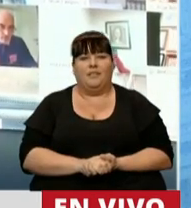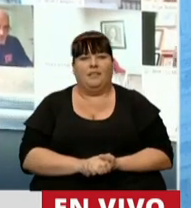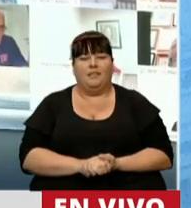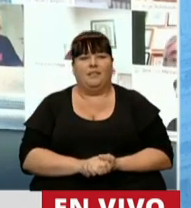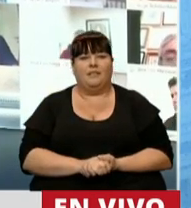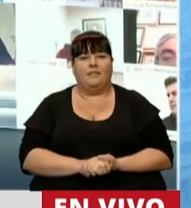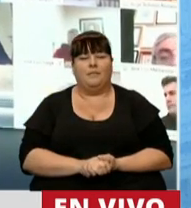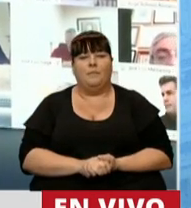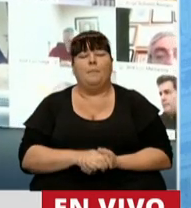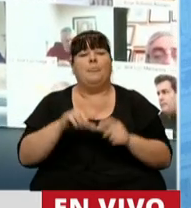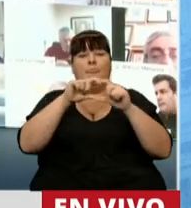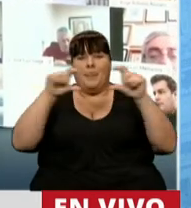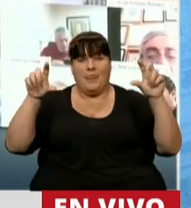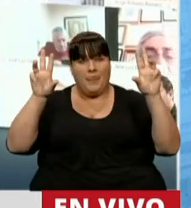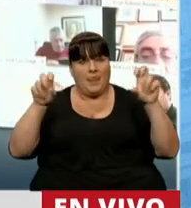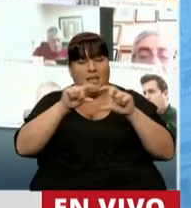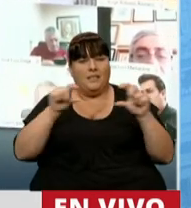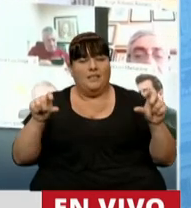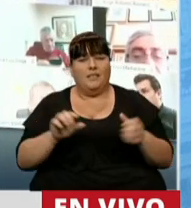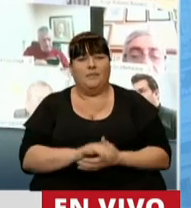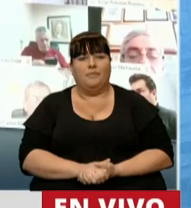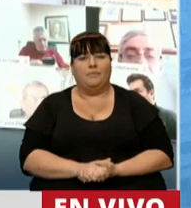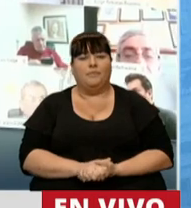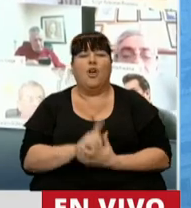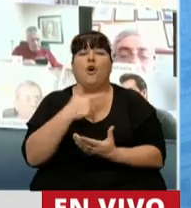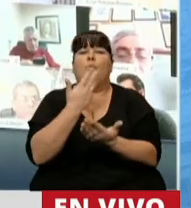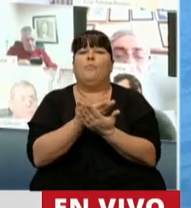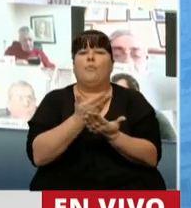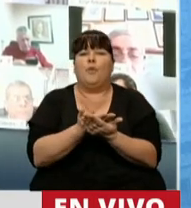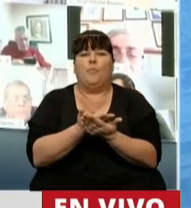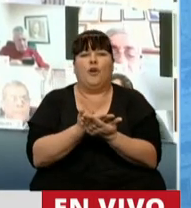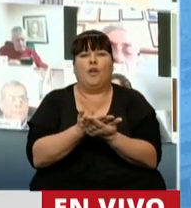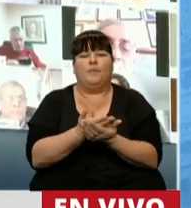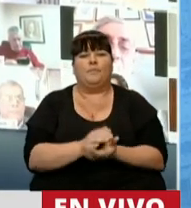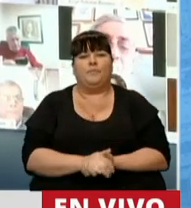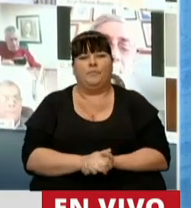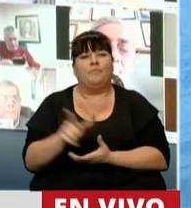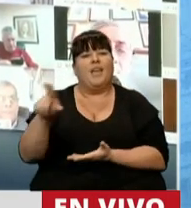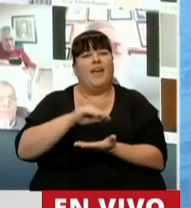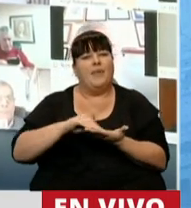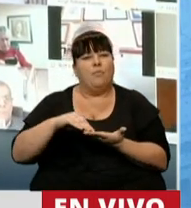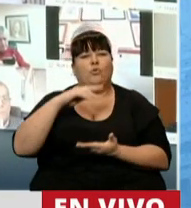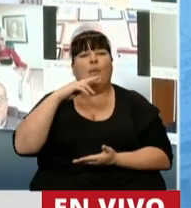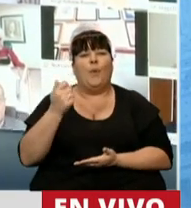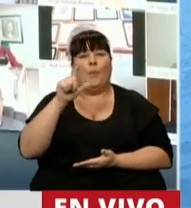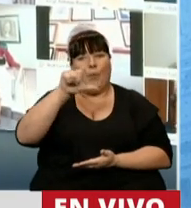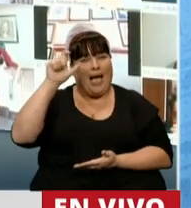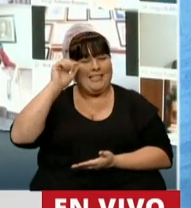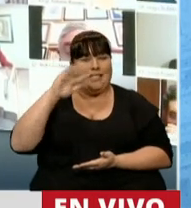En la definición propuesta por la diputada Vallejo